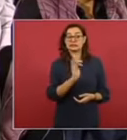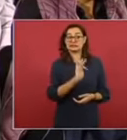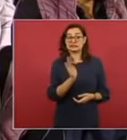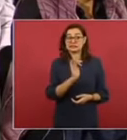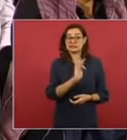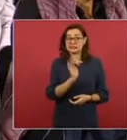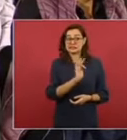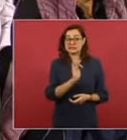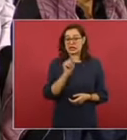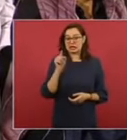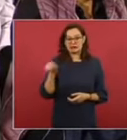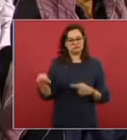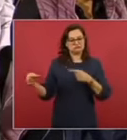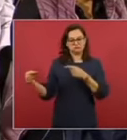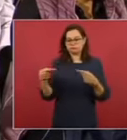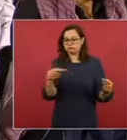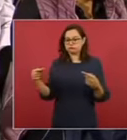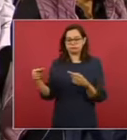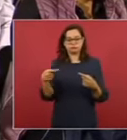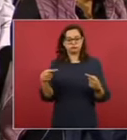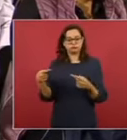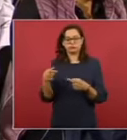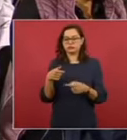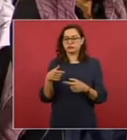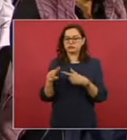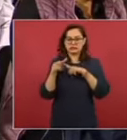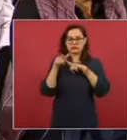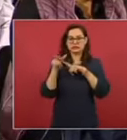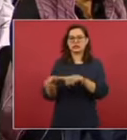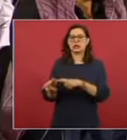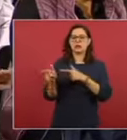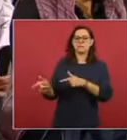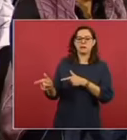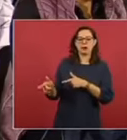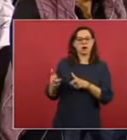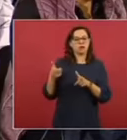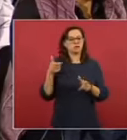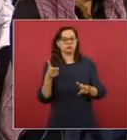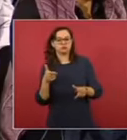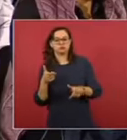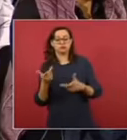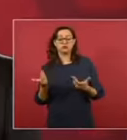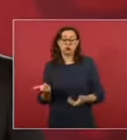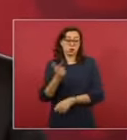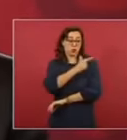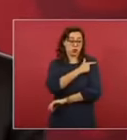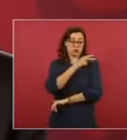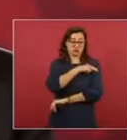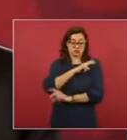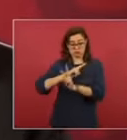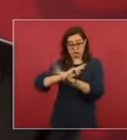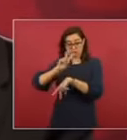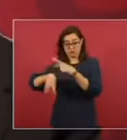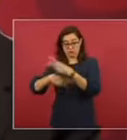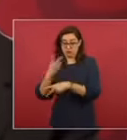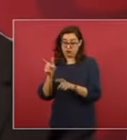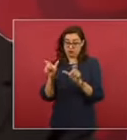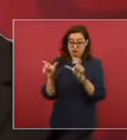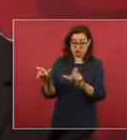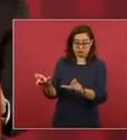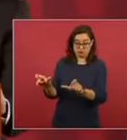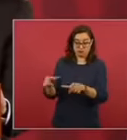participar la Guardia Nacional para darle orden a la comunidad ante la presencia de células criminales? Bueno, aquí el primer respondiente fue